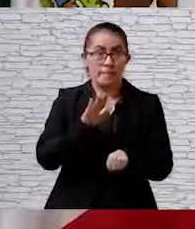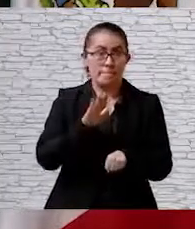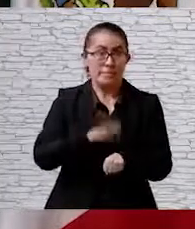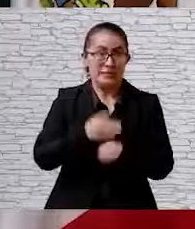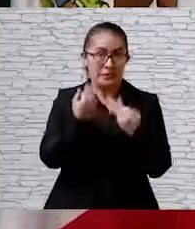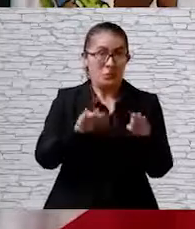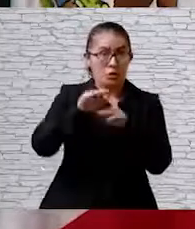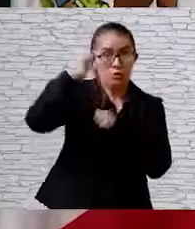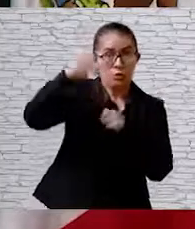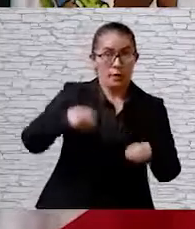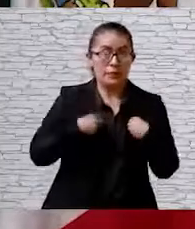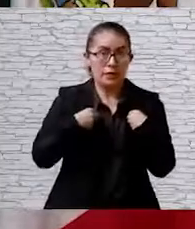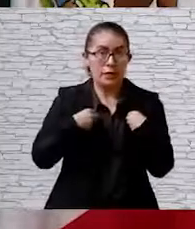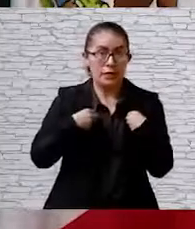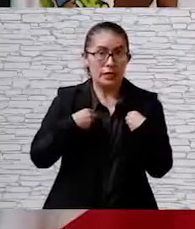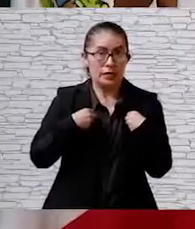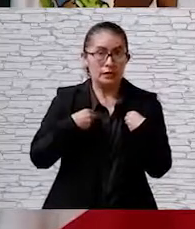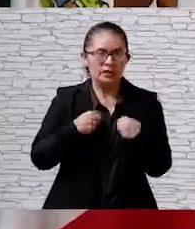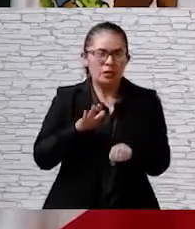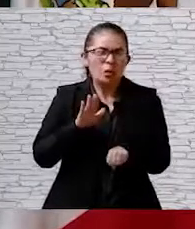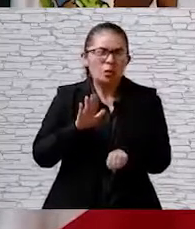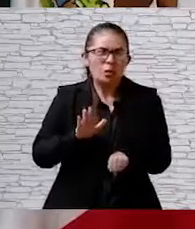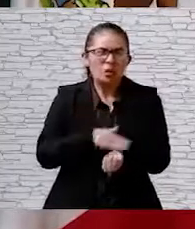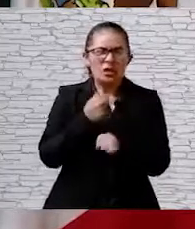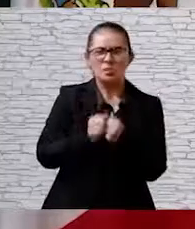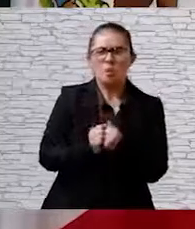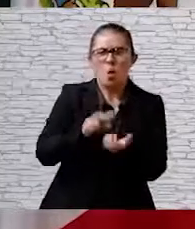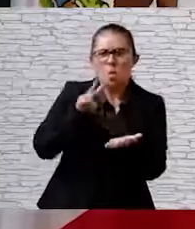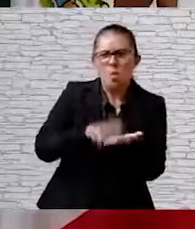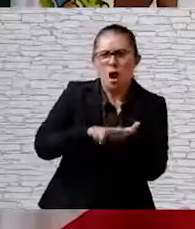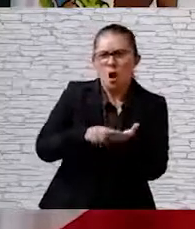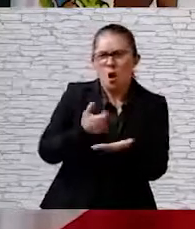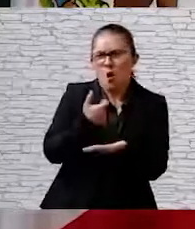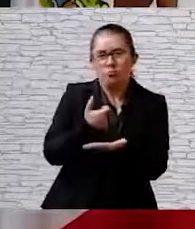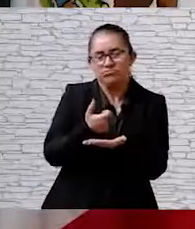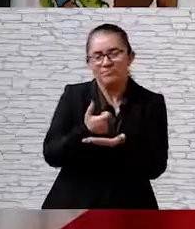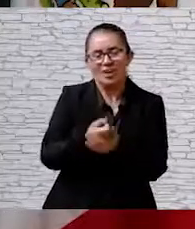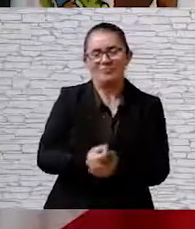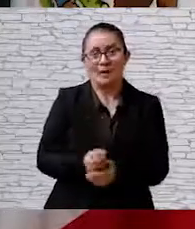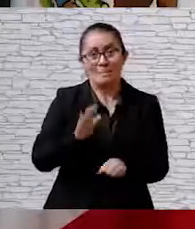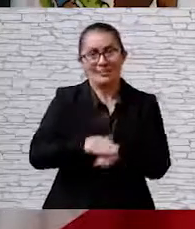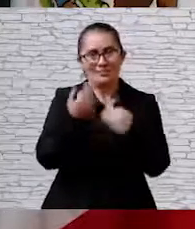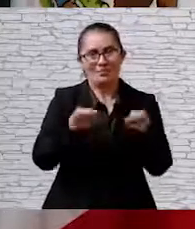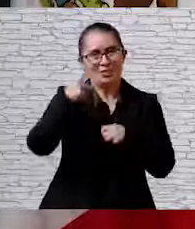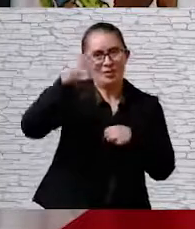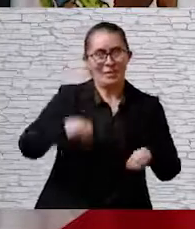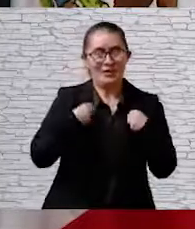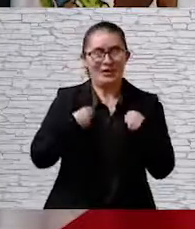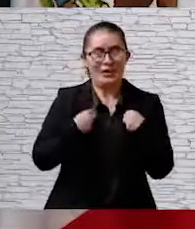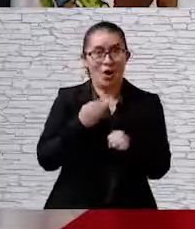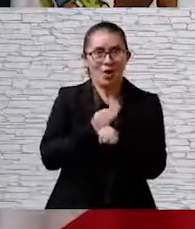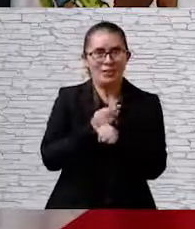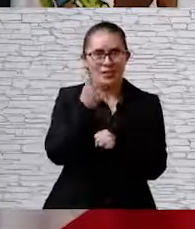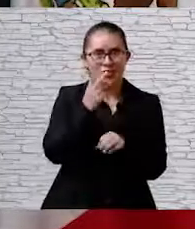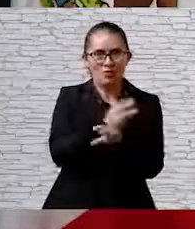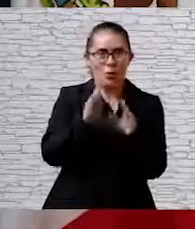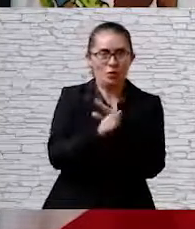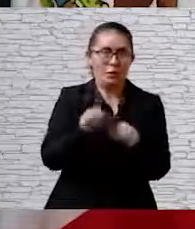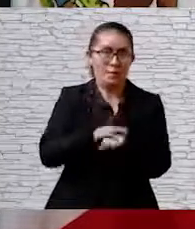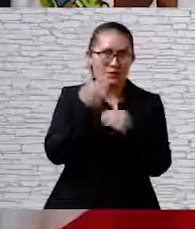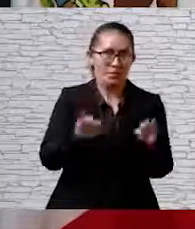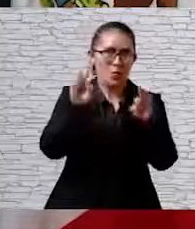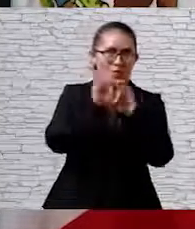si no privilegiamos la vida de todos, no hay economía que valga. Hoy quedan dos vías complementarias